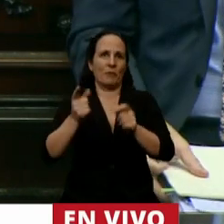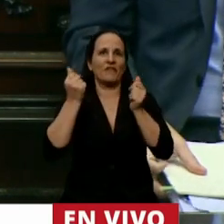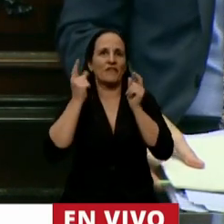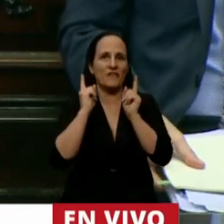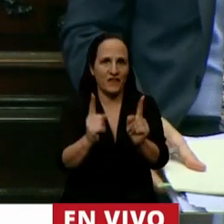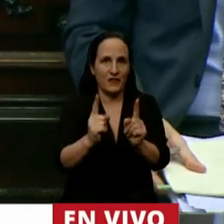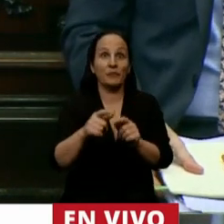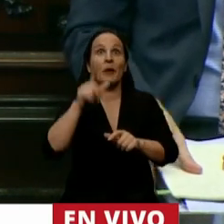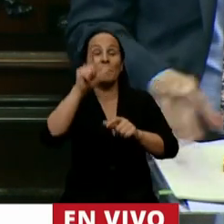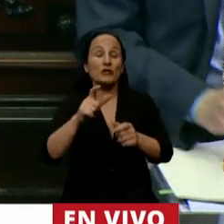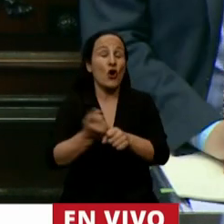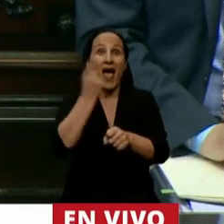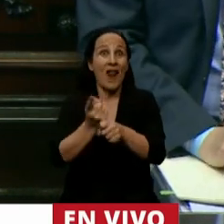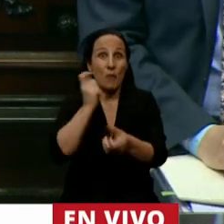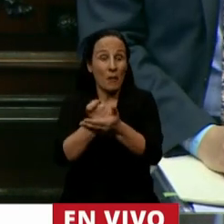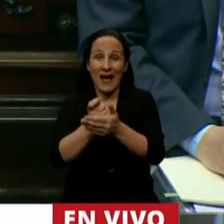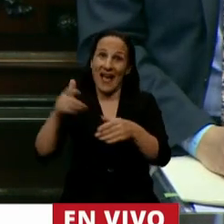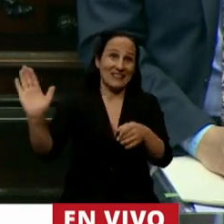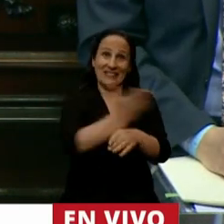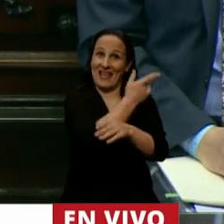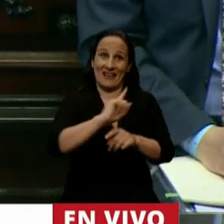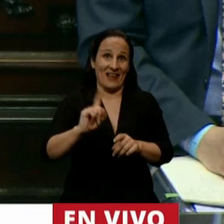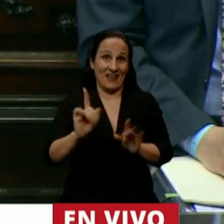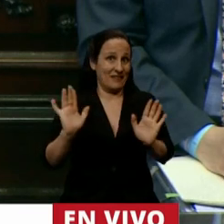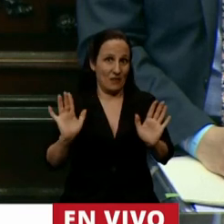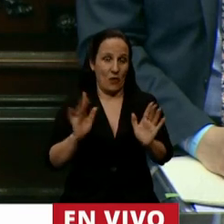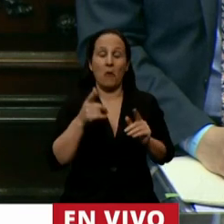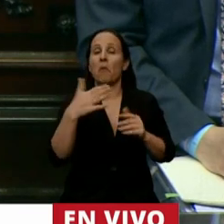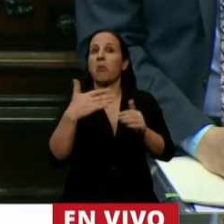prorrogamos la vigencia de contratos de locación hasta el 30 de septiembre